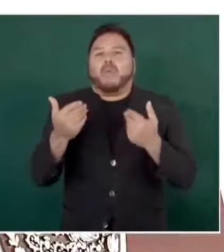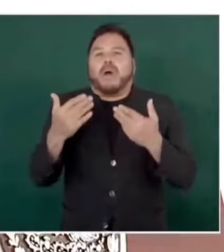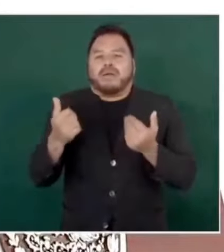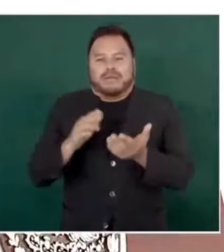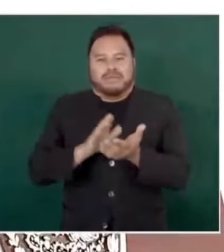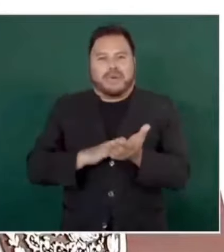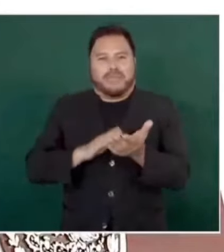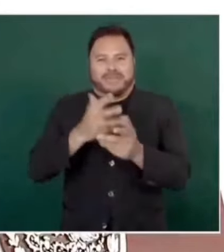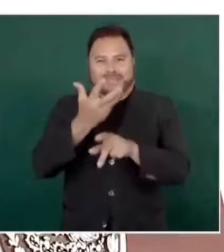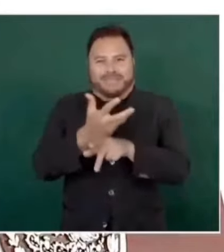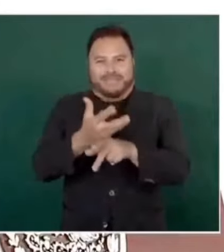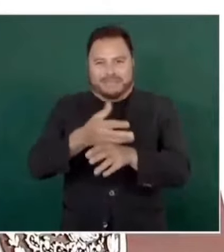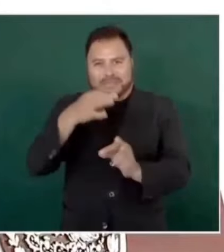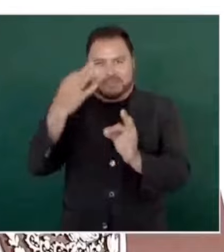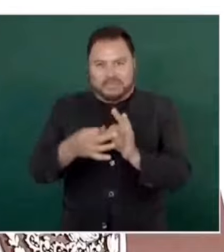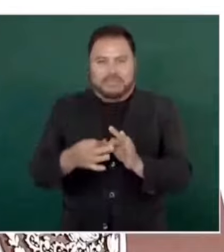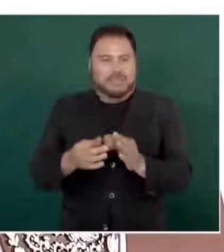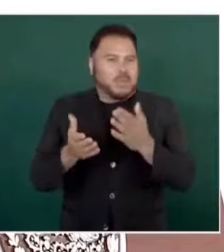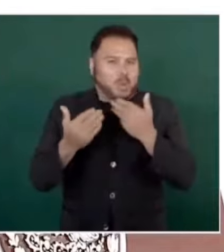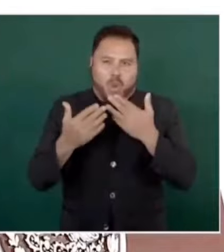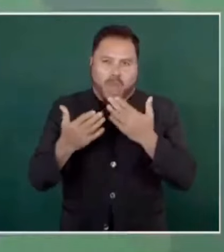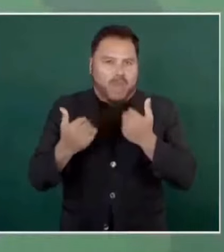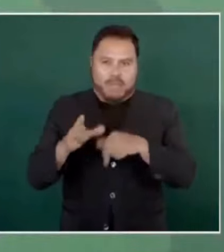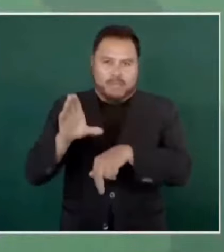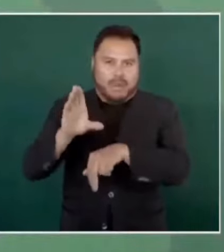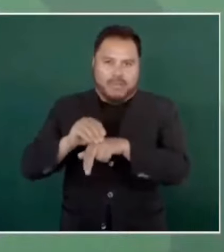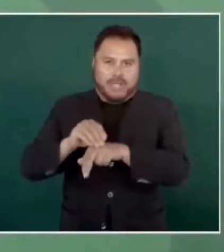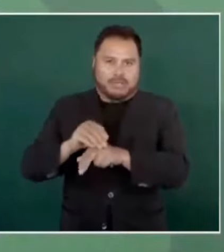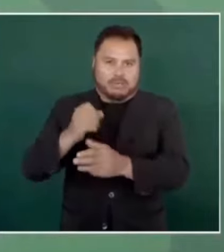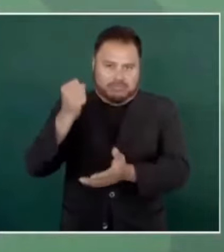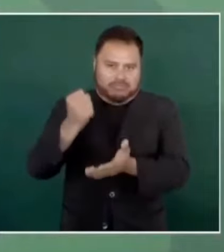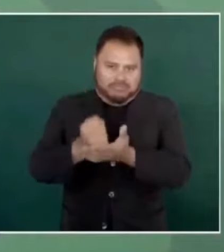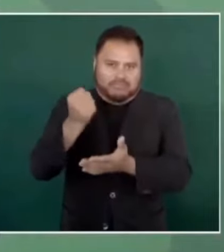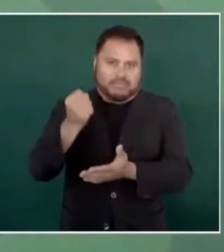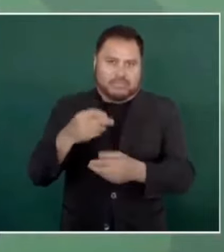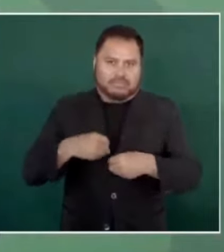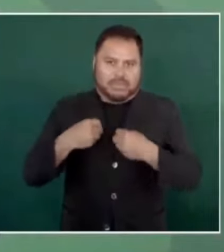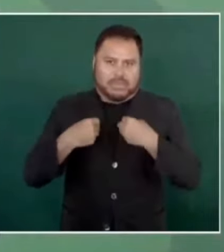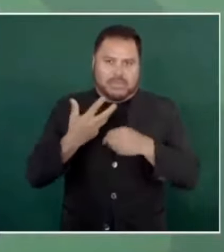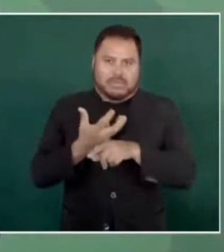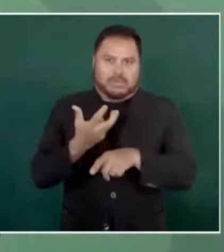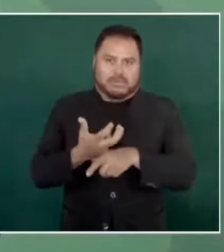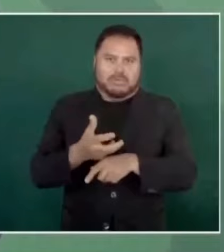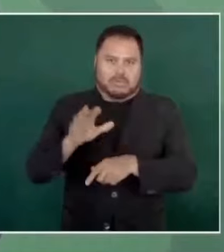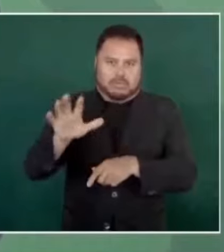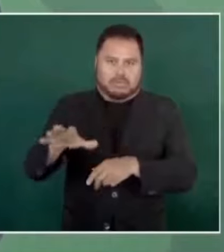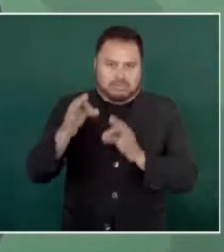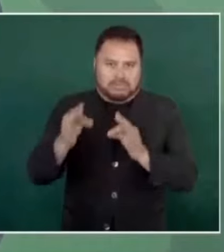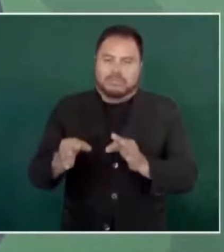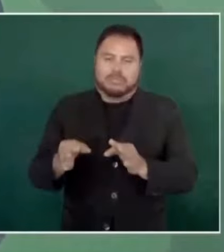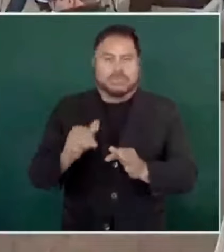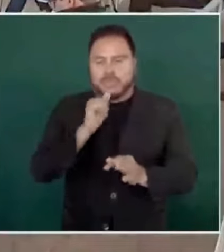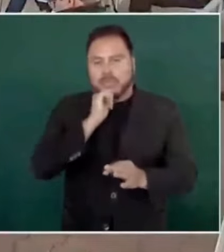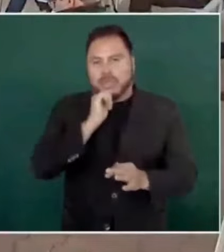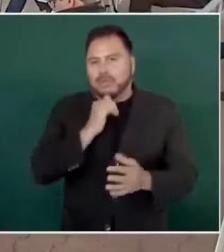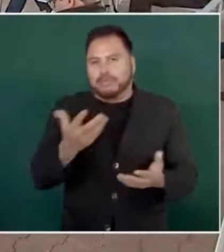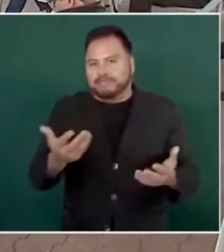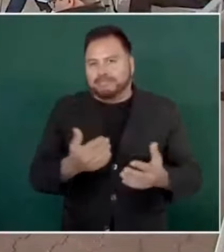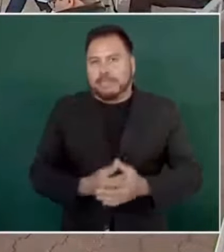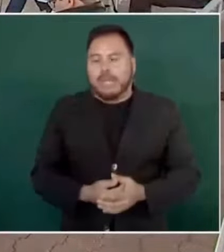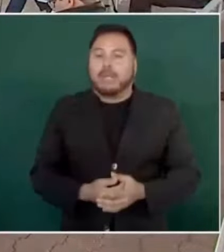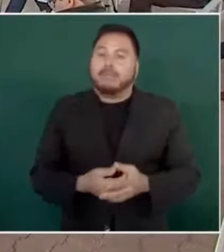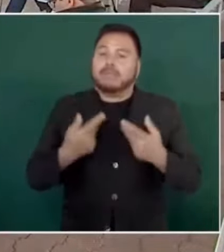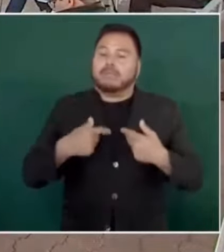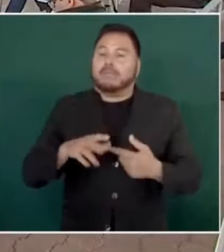es decir, no les han reconocido su nacionalidad, son más de